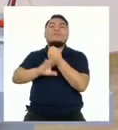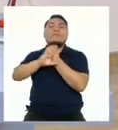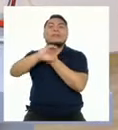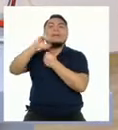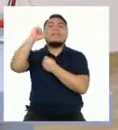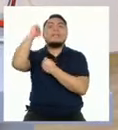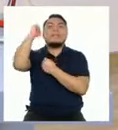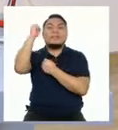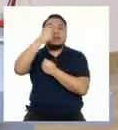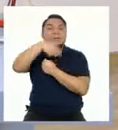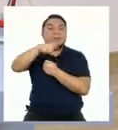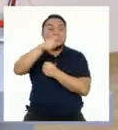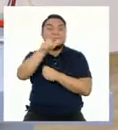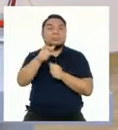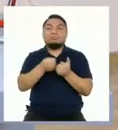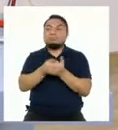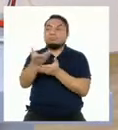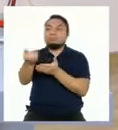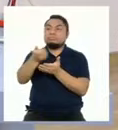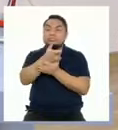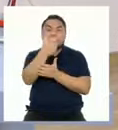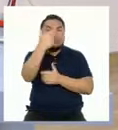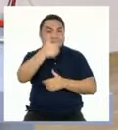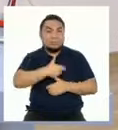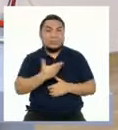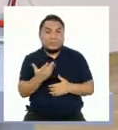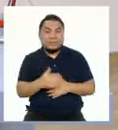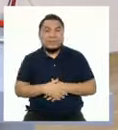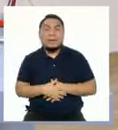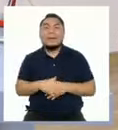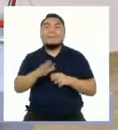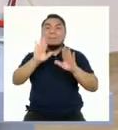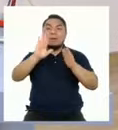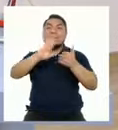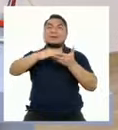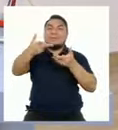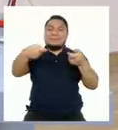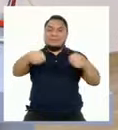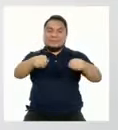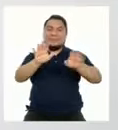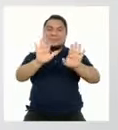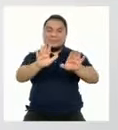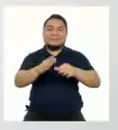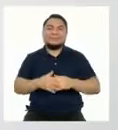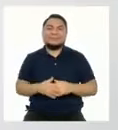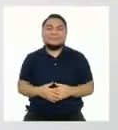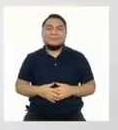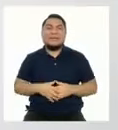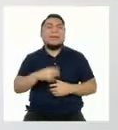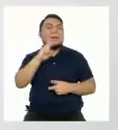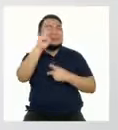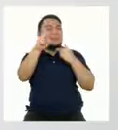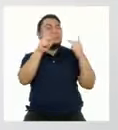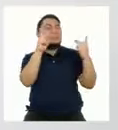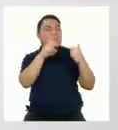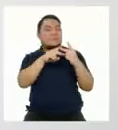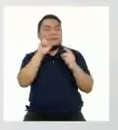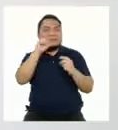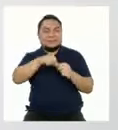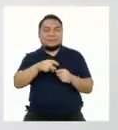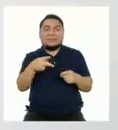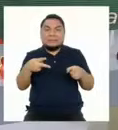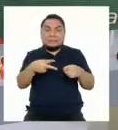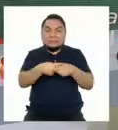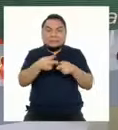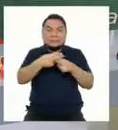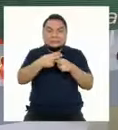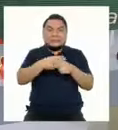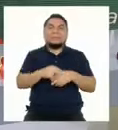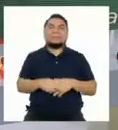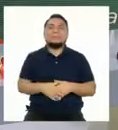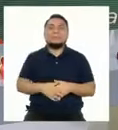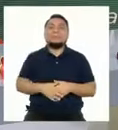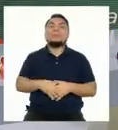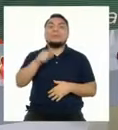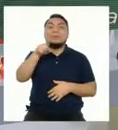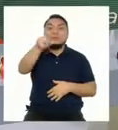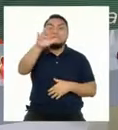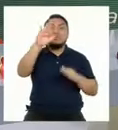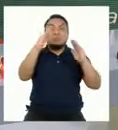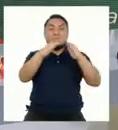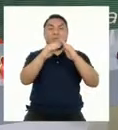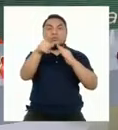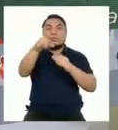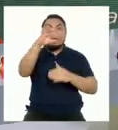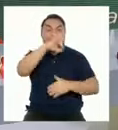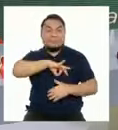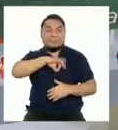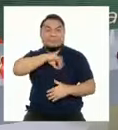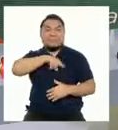nuestros derechos como consumidores y ciudadanos, pero luego de la pausa? Perfecto, hagamos eso. Y ustedes en